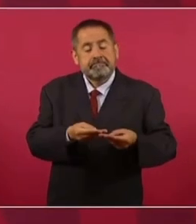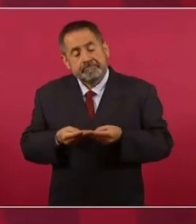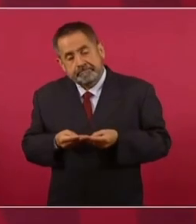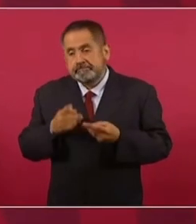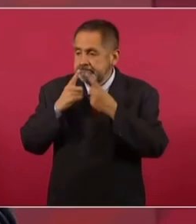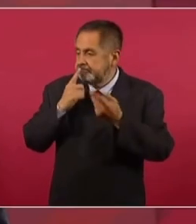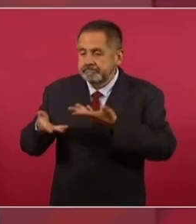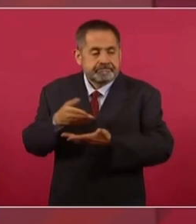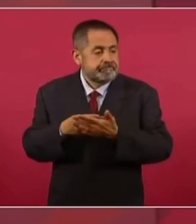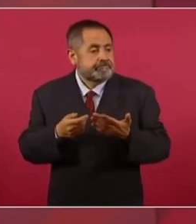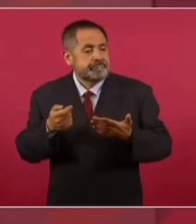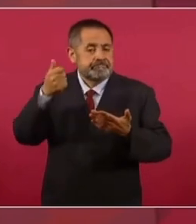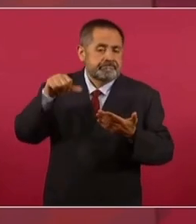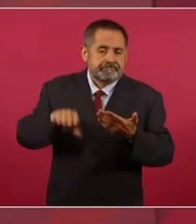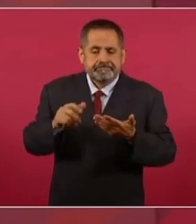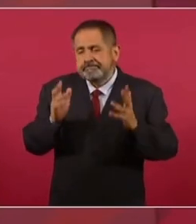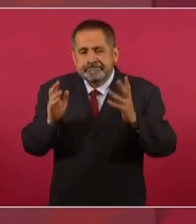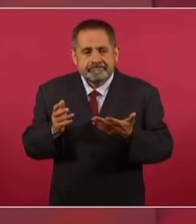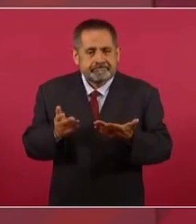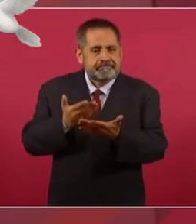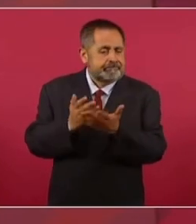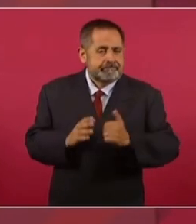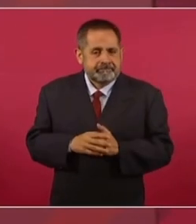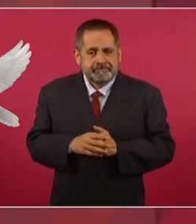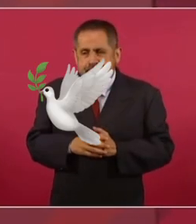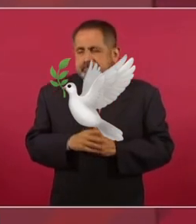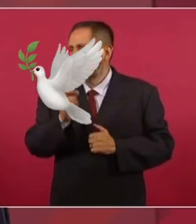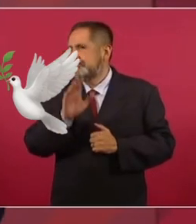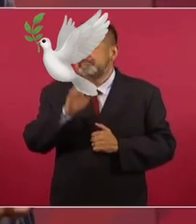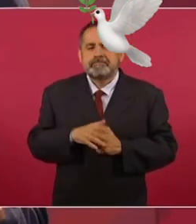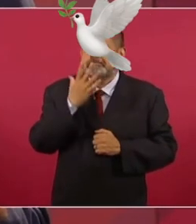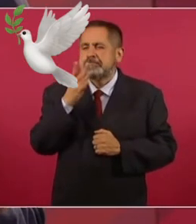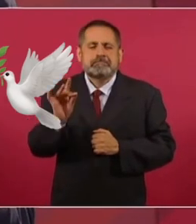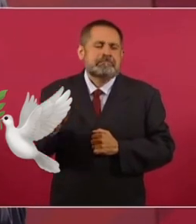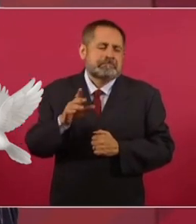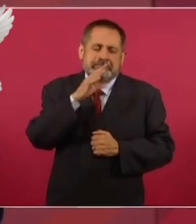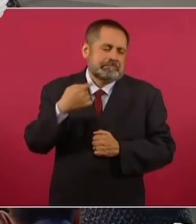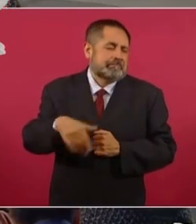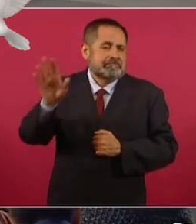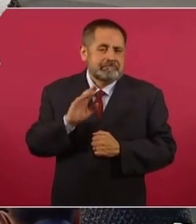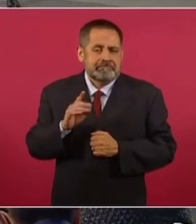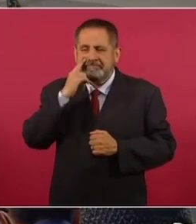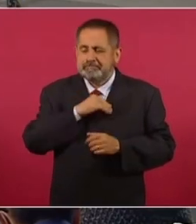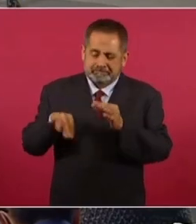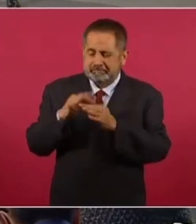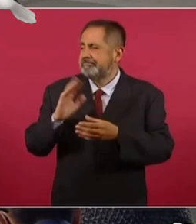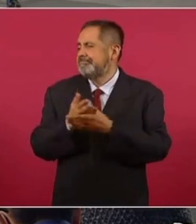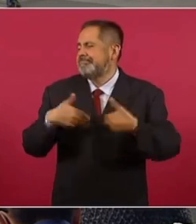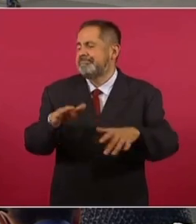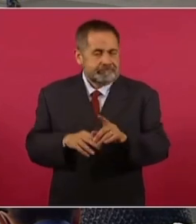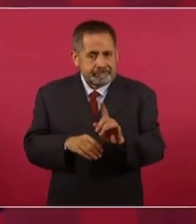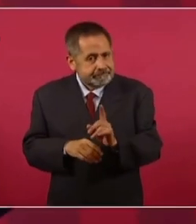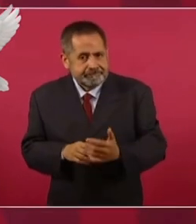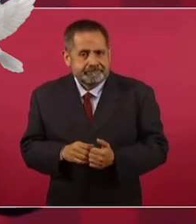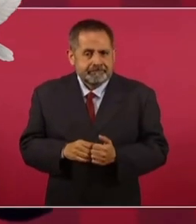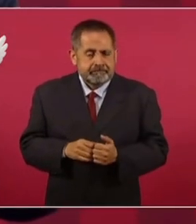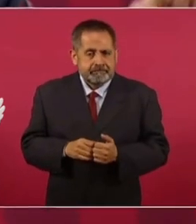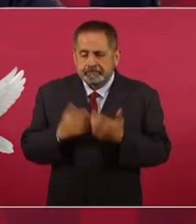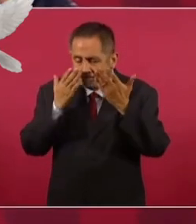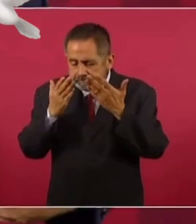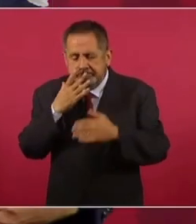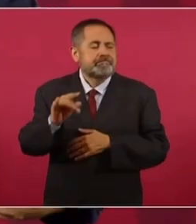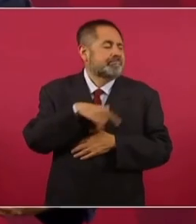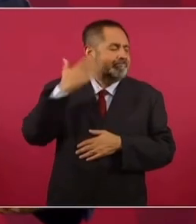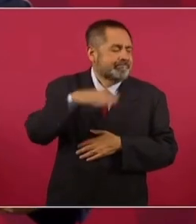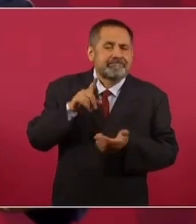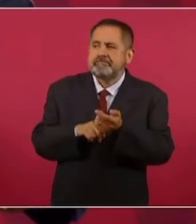se discute como una cuestión rutinaria para cumplir con el expediente. Se analiza,